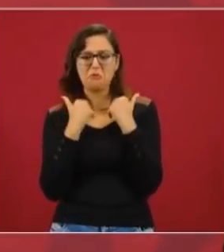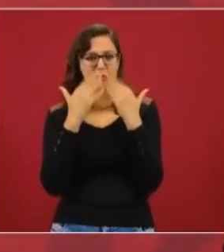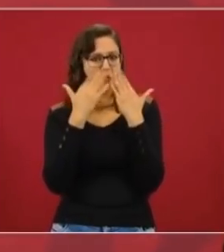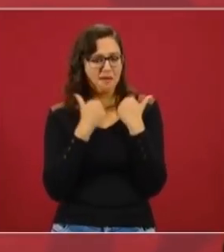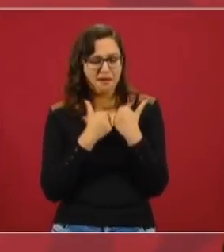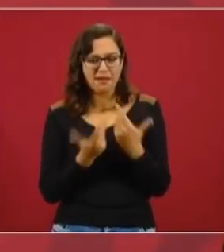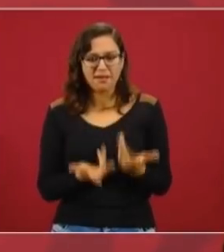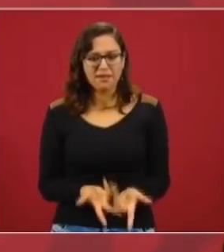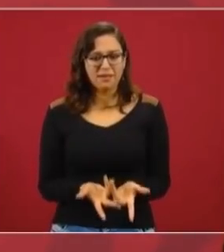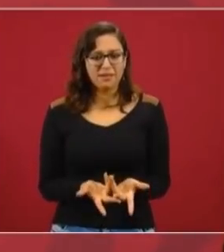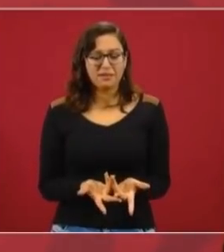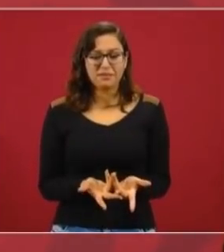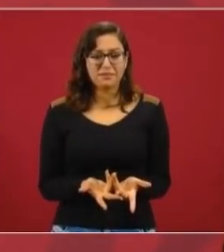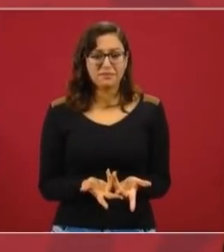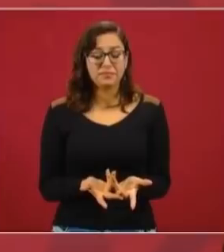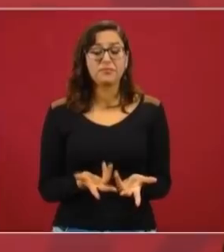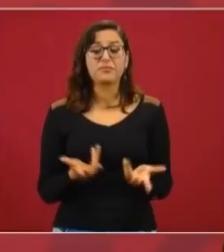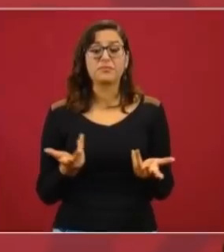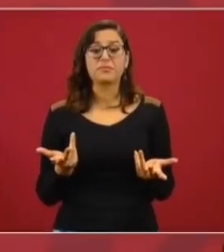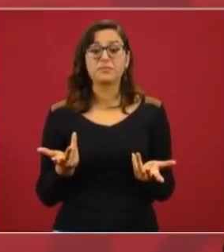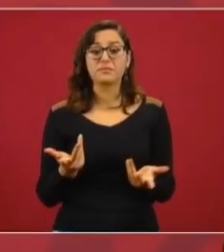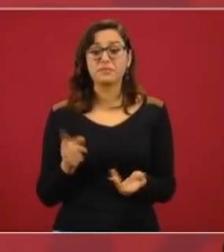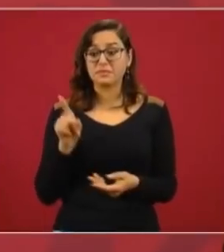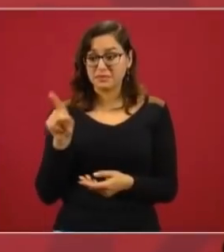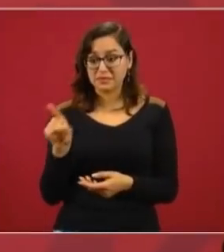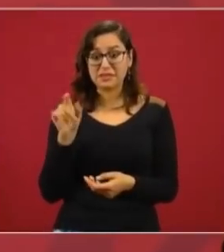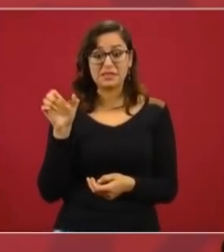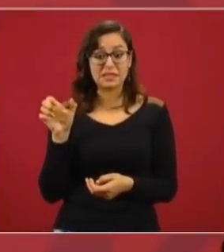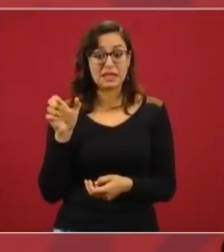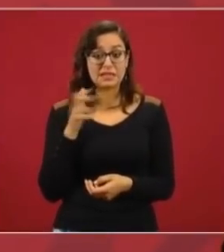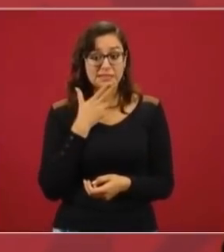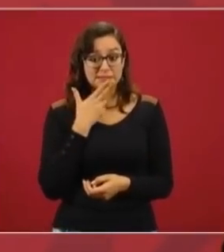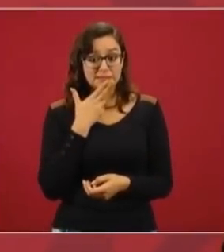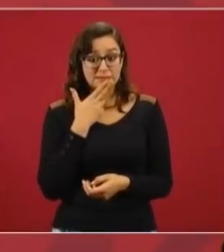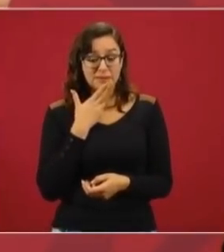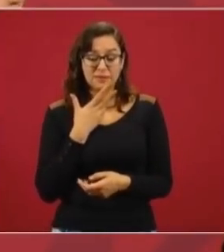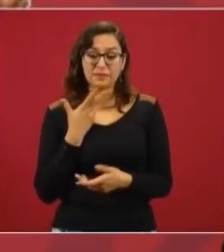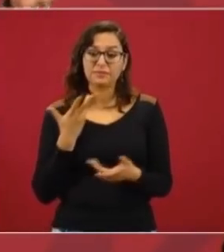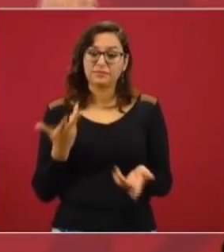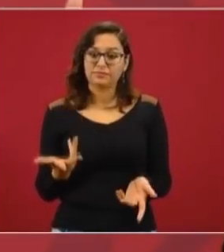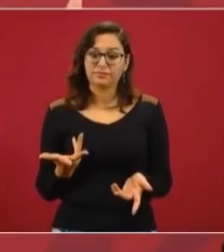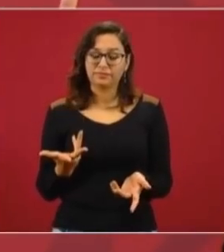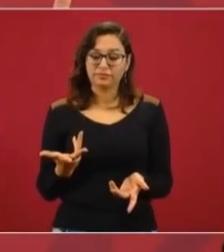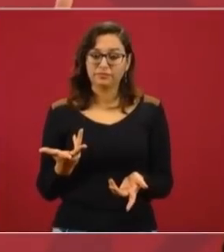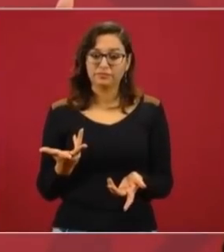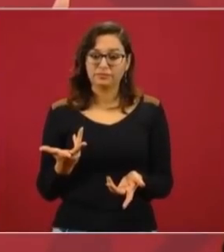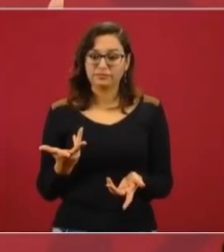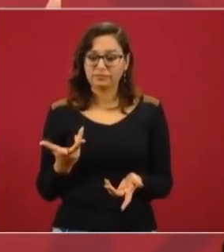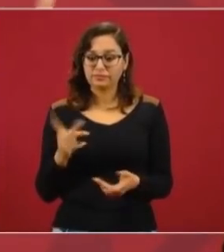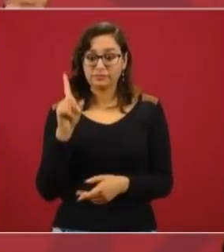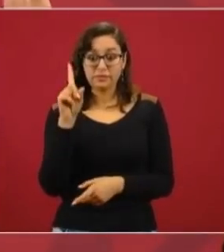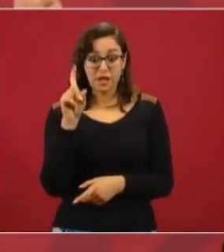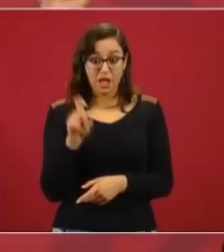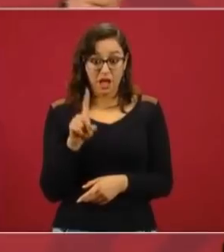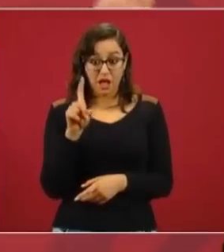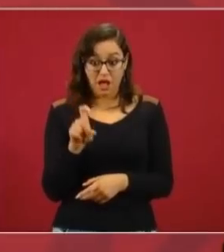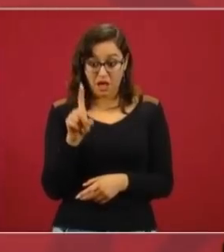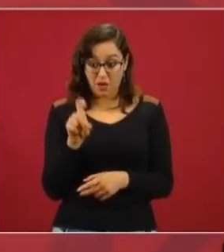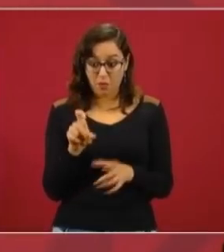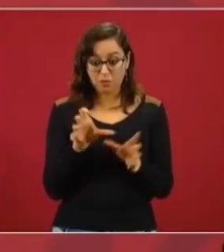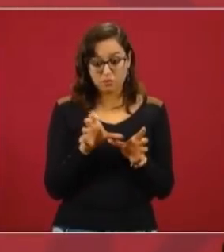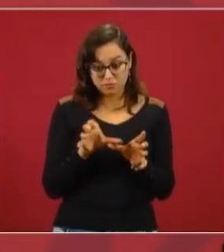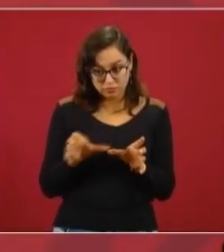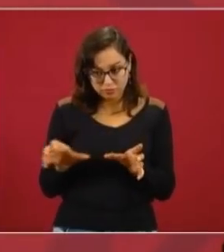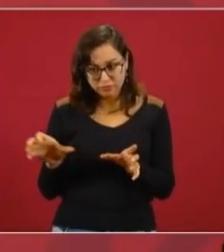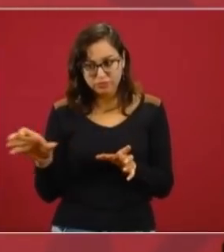Y en el caso particular de Chihuahua, pues les corresponde una cantidad de agua que tienen que